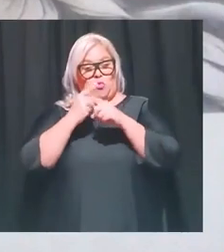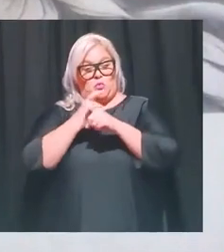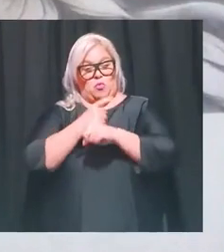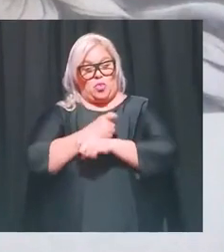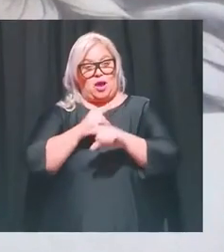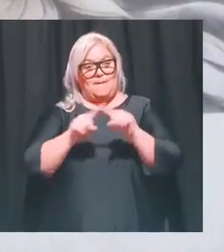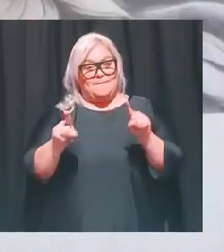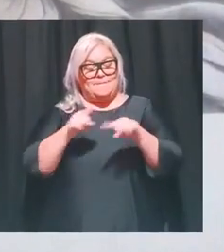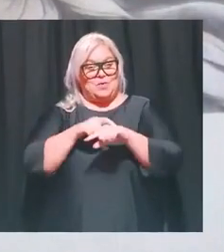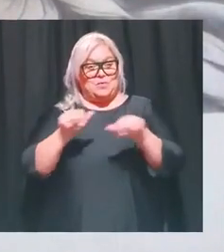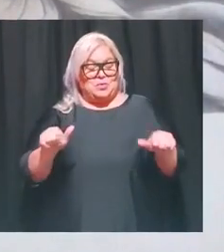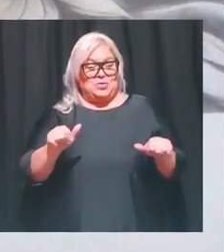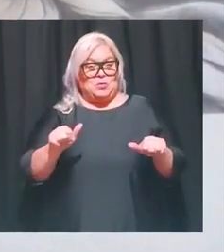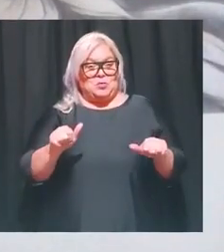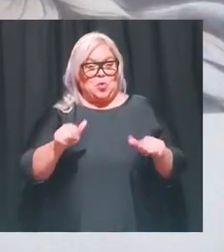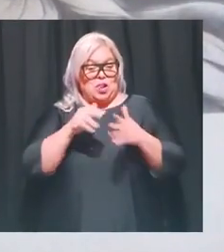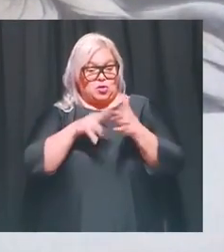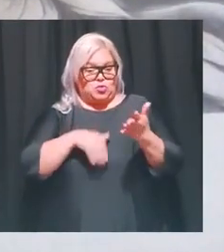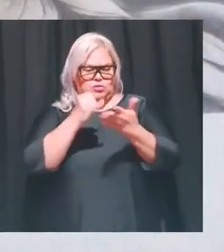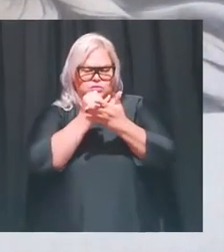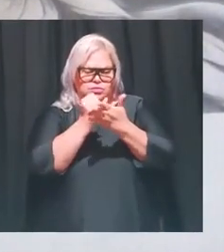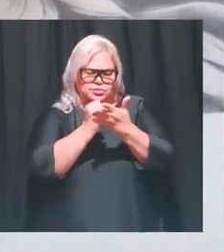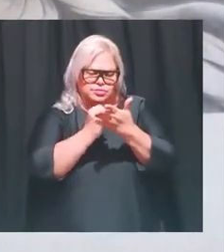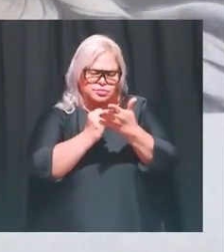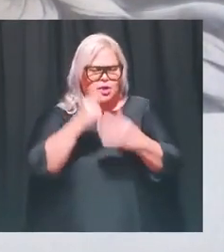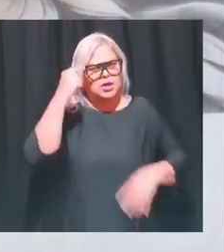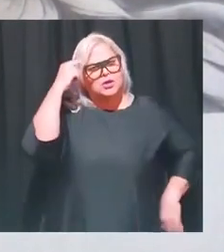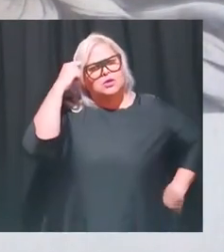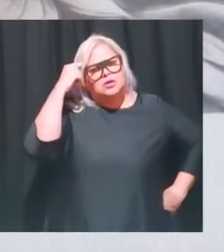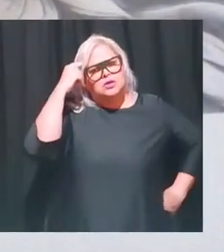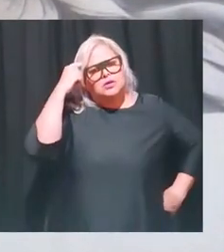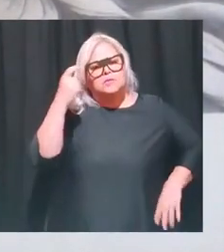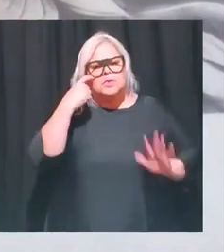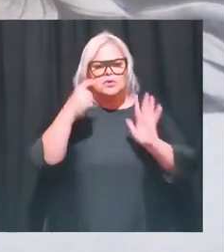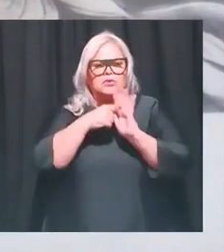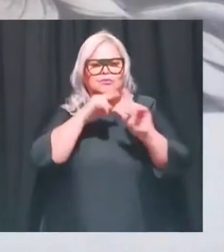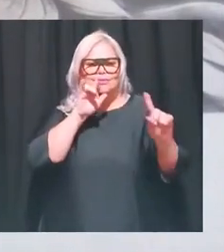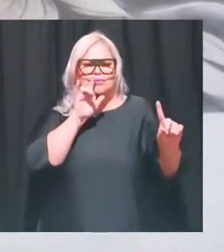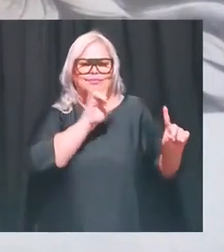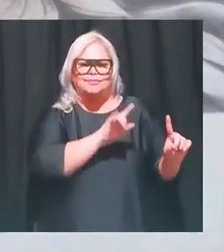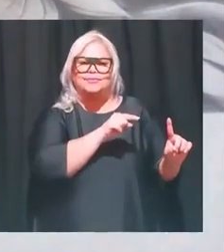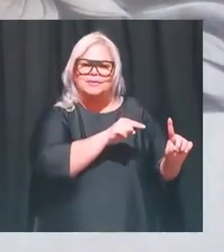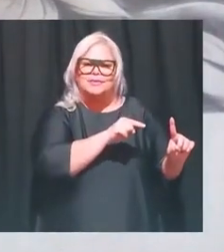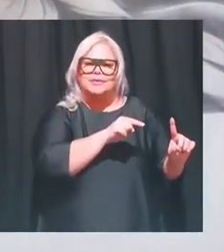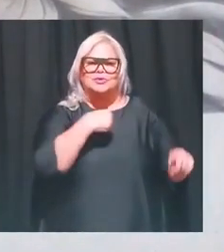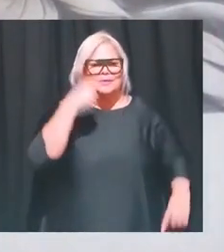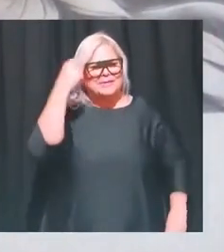pero que entonces haciendo este dibujo la muchacha se dio cuenta que ella quiere a su amiga mucho más de lo que ella